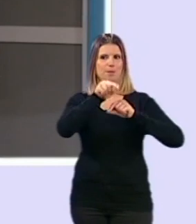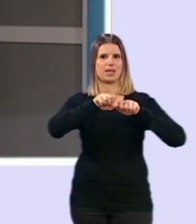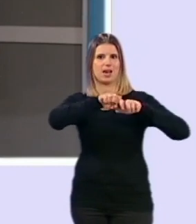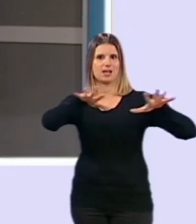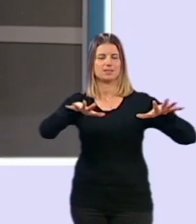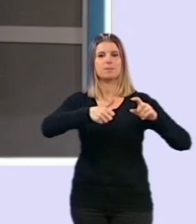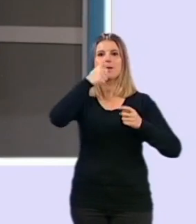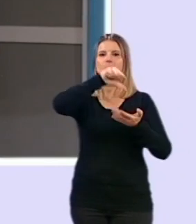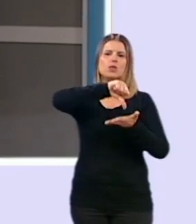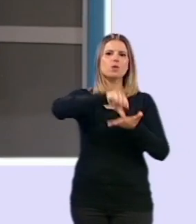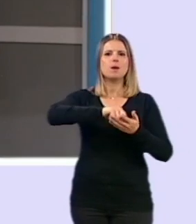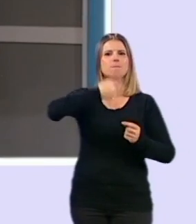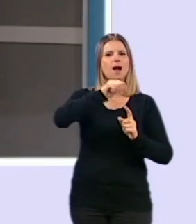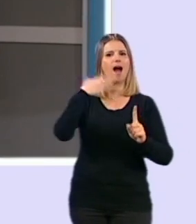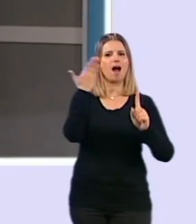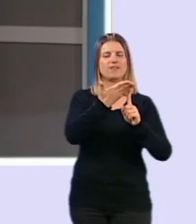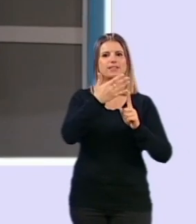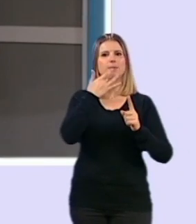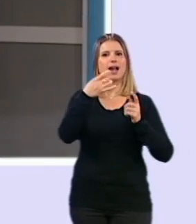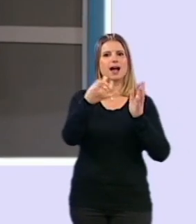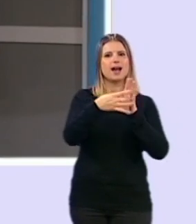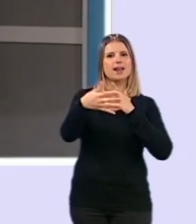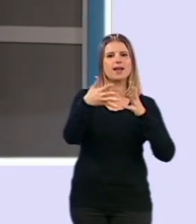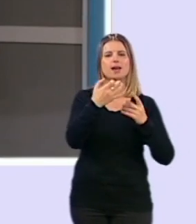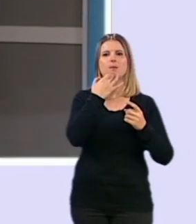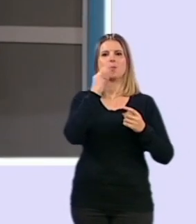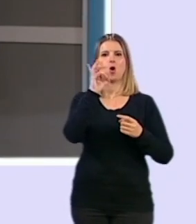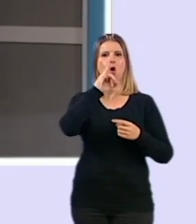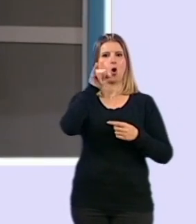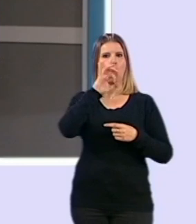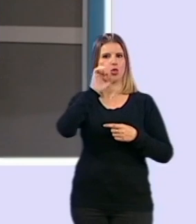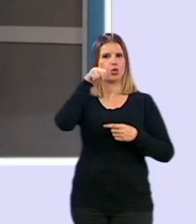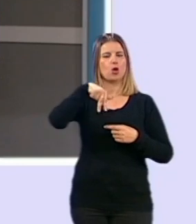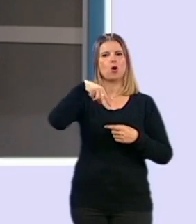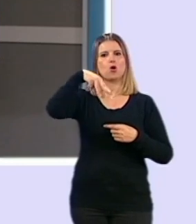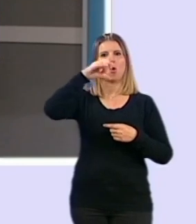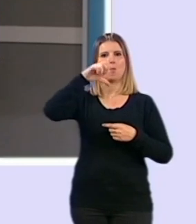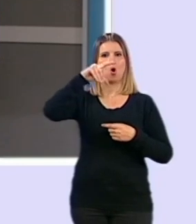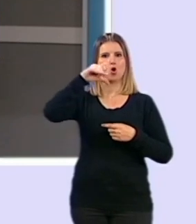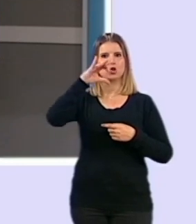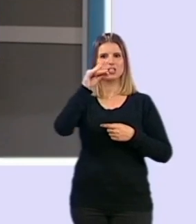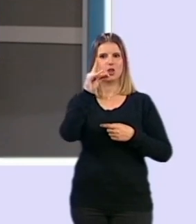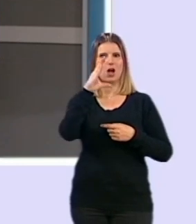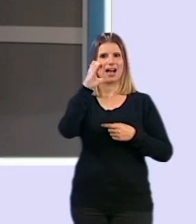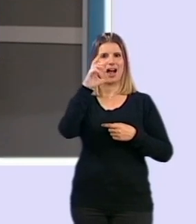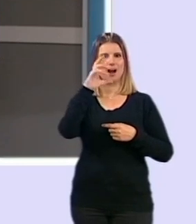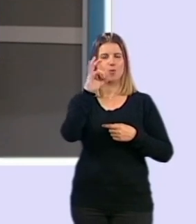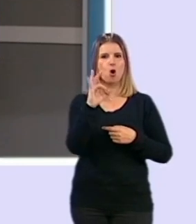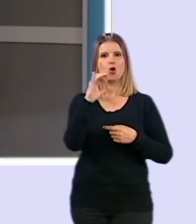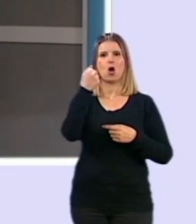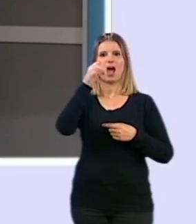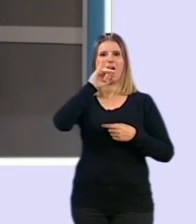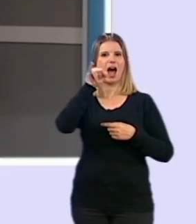ciudad y que más influyen en la calidad del aire, pues son ozono, monóxido de carbono, dióxido de nitrógeno, dióxido de azufre.